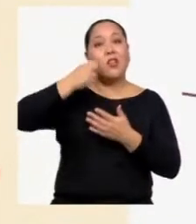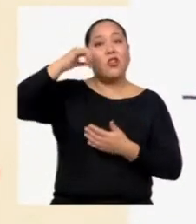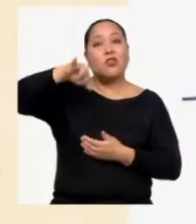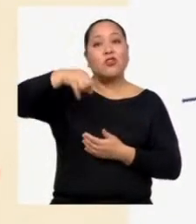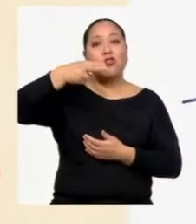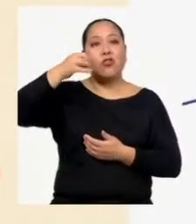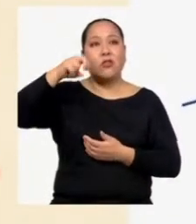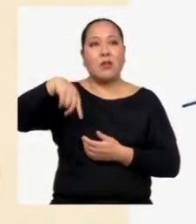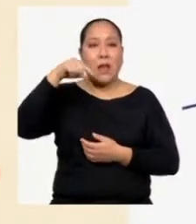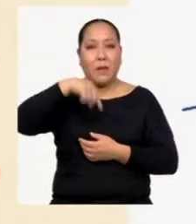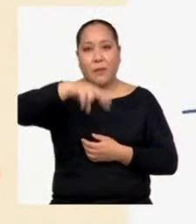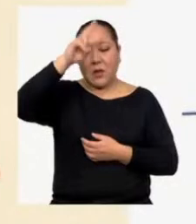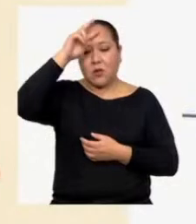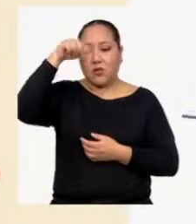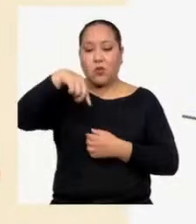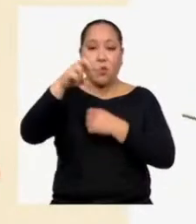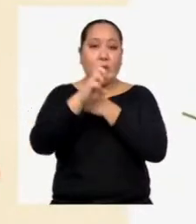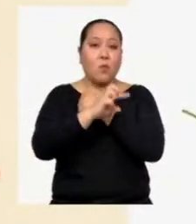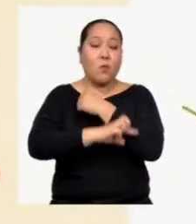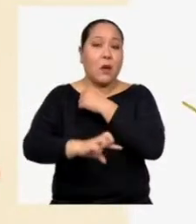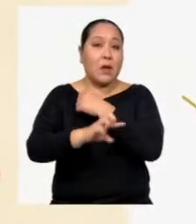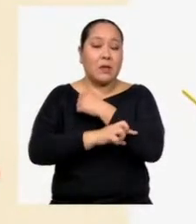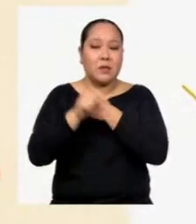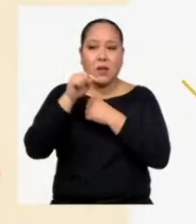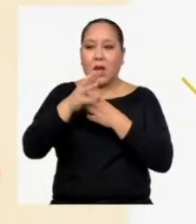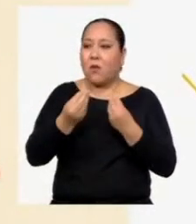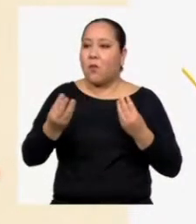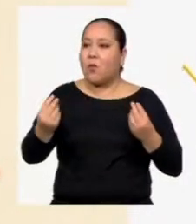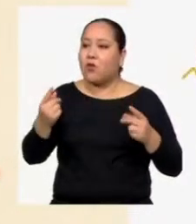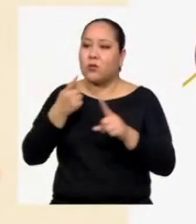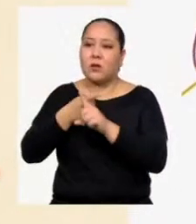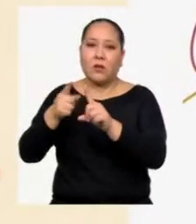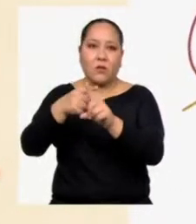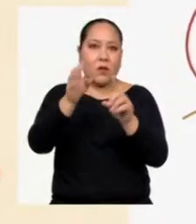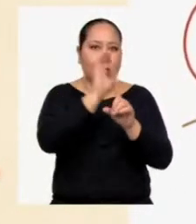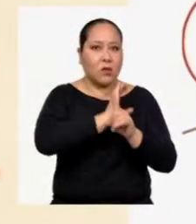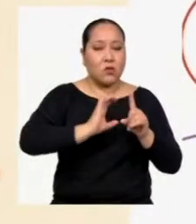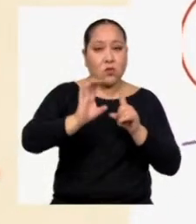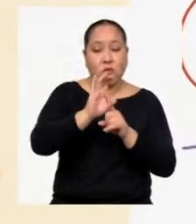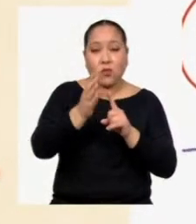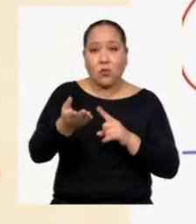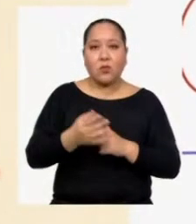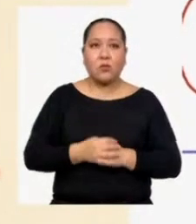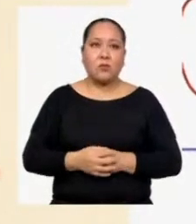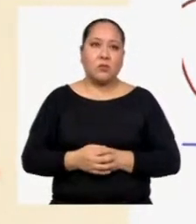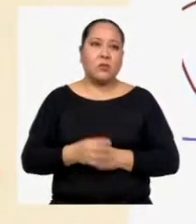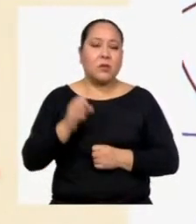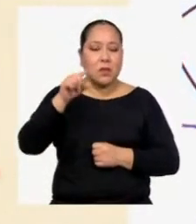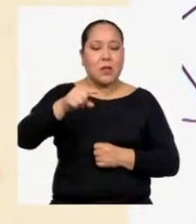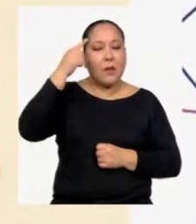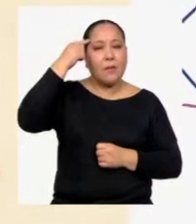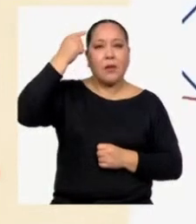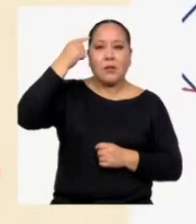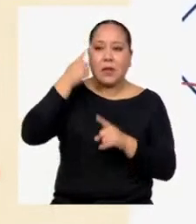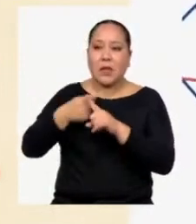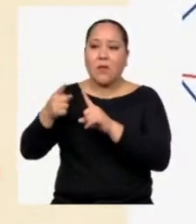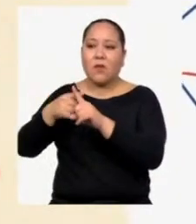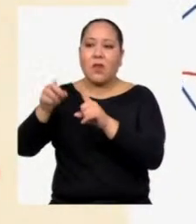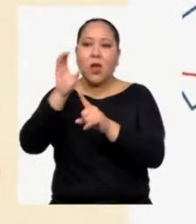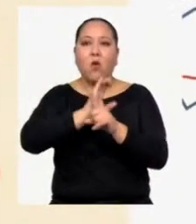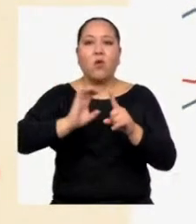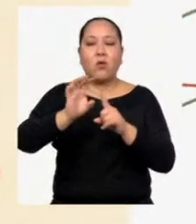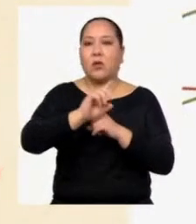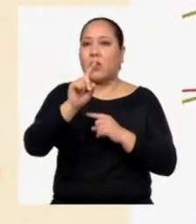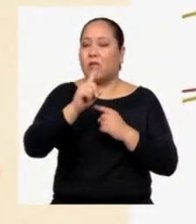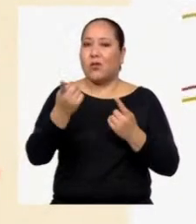Perú es un país en el que existe una gran diversidad cultural Se ha pensado que la diversidad cultural